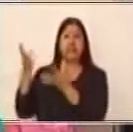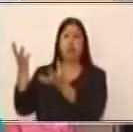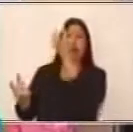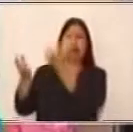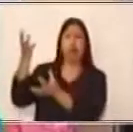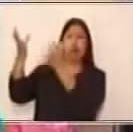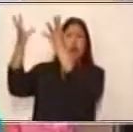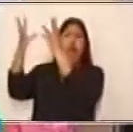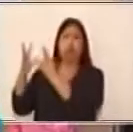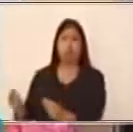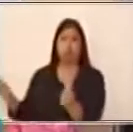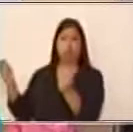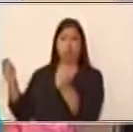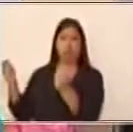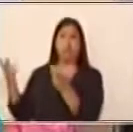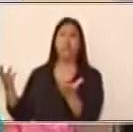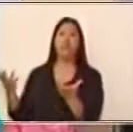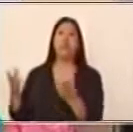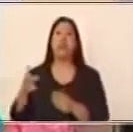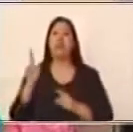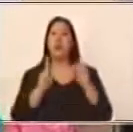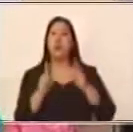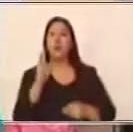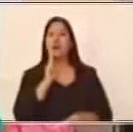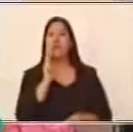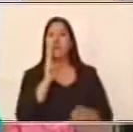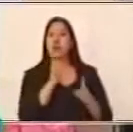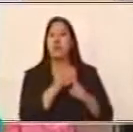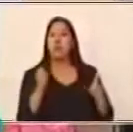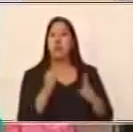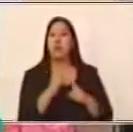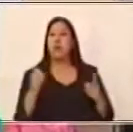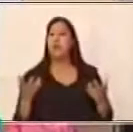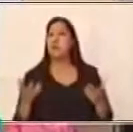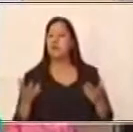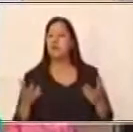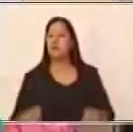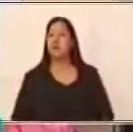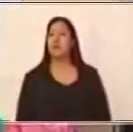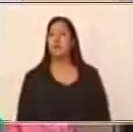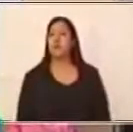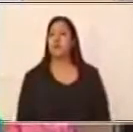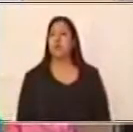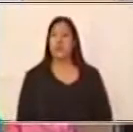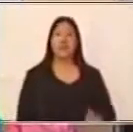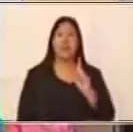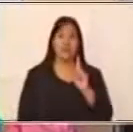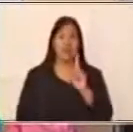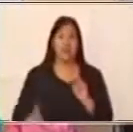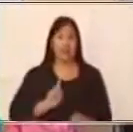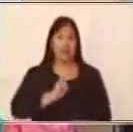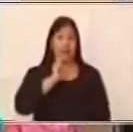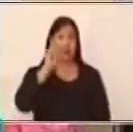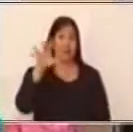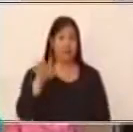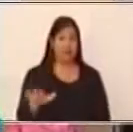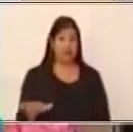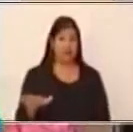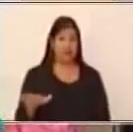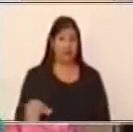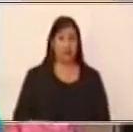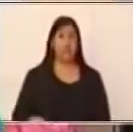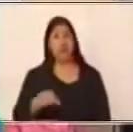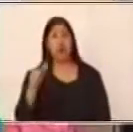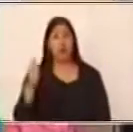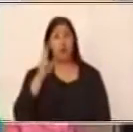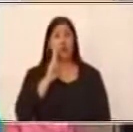¿Cuáles son los verbos de esta oración compuesta? Están, muy bien, ¿cuál